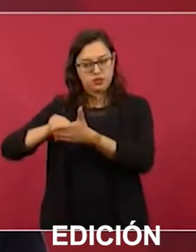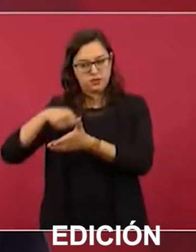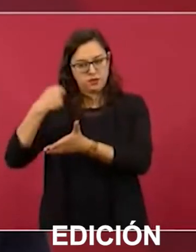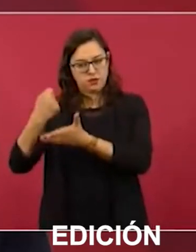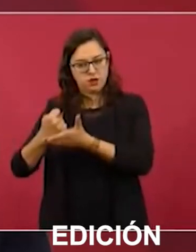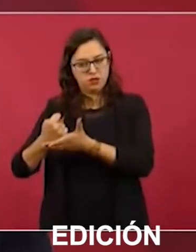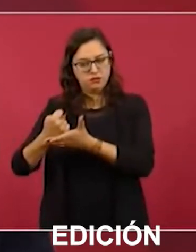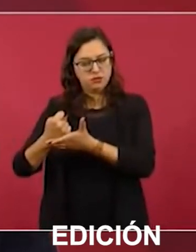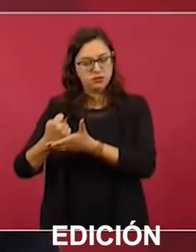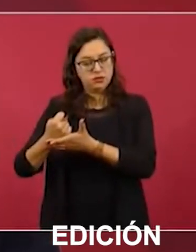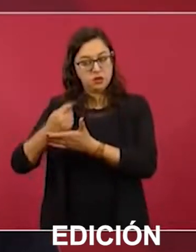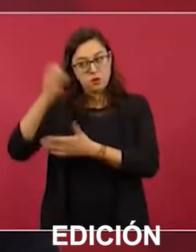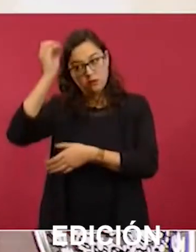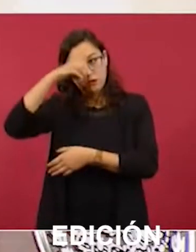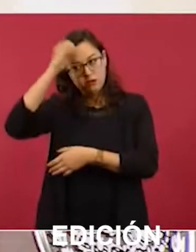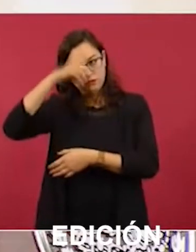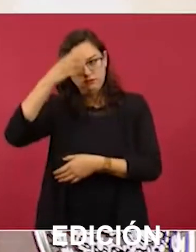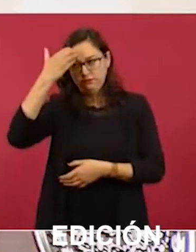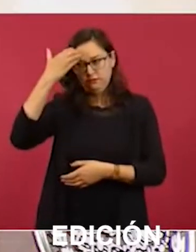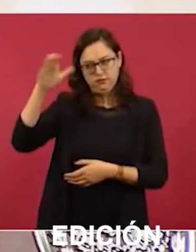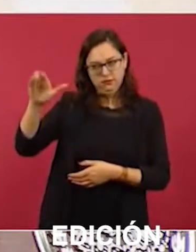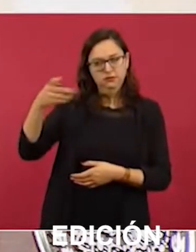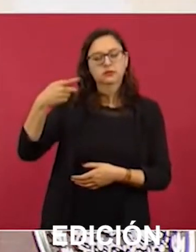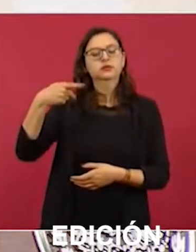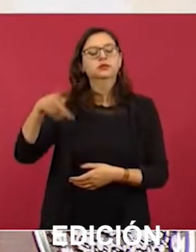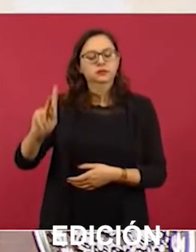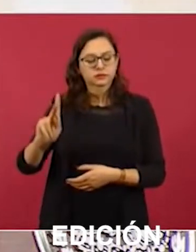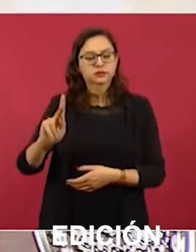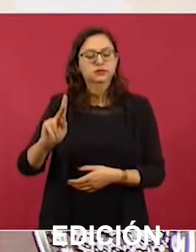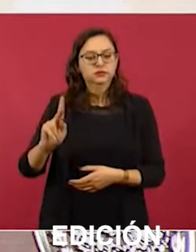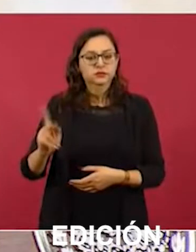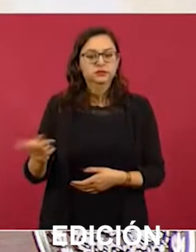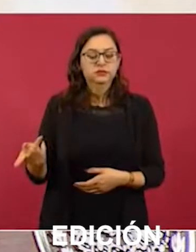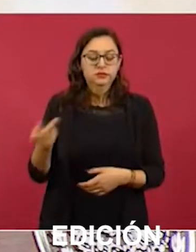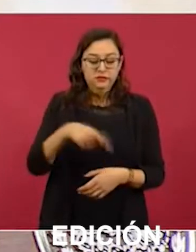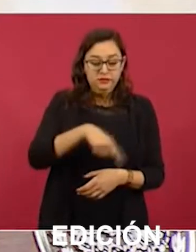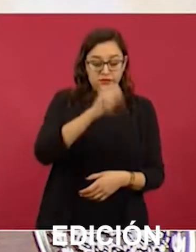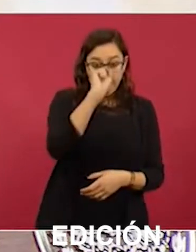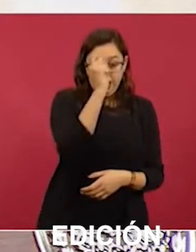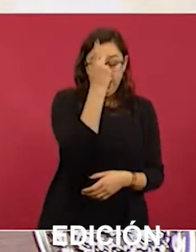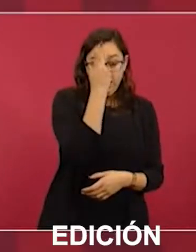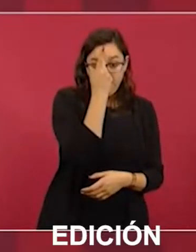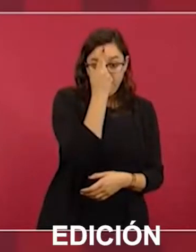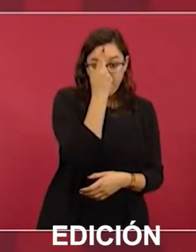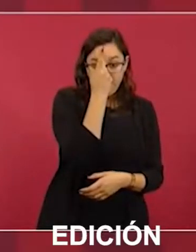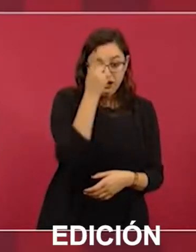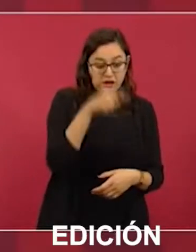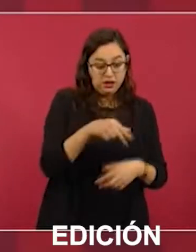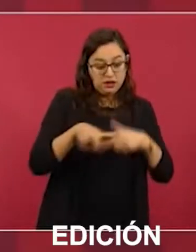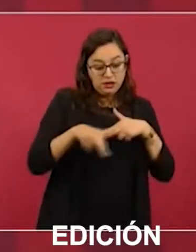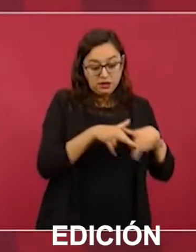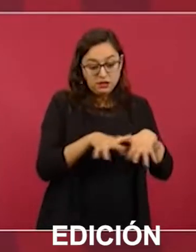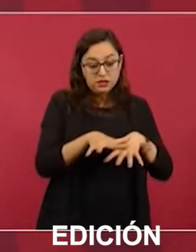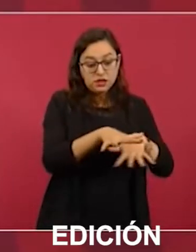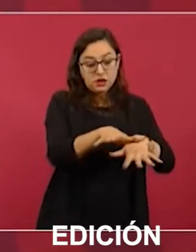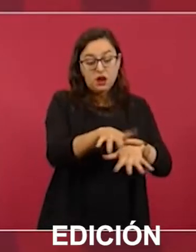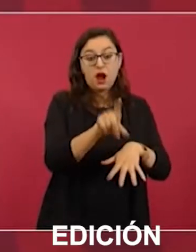pero no quieren que se utilice el agua del río Pánico,